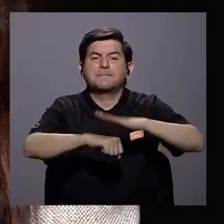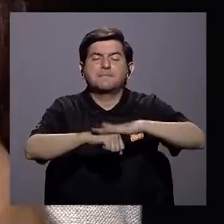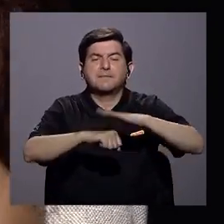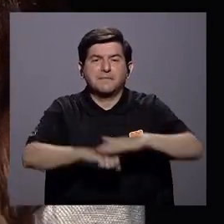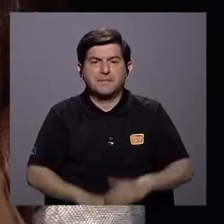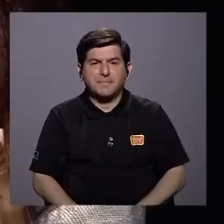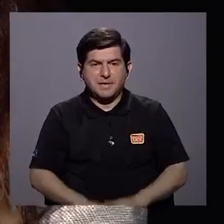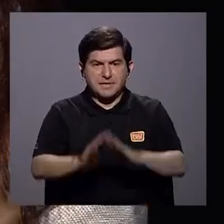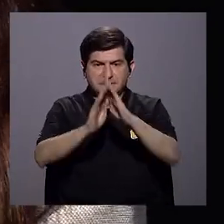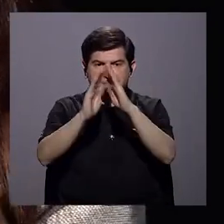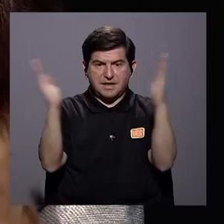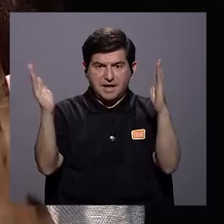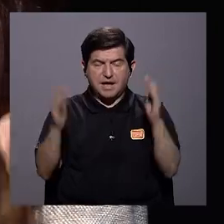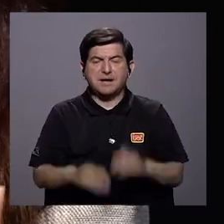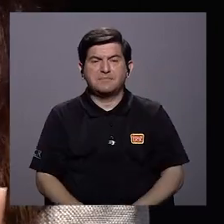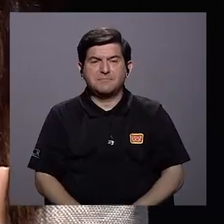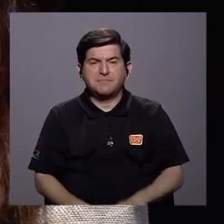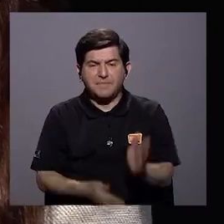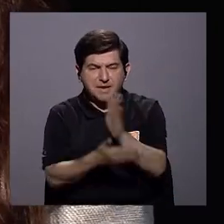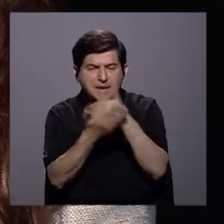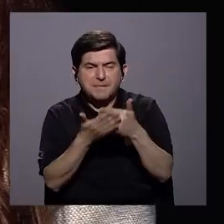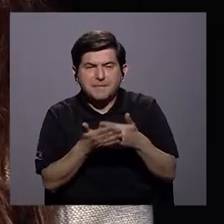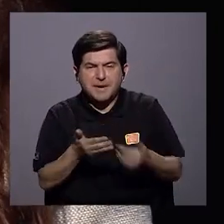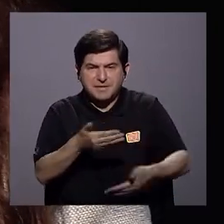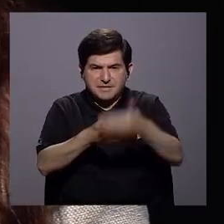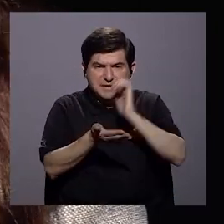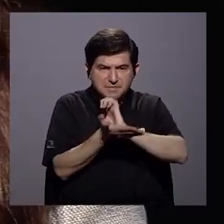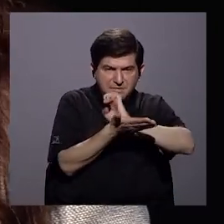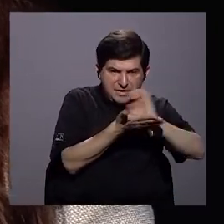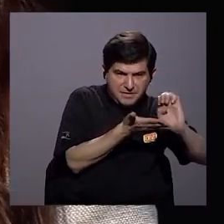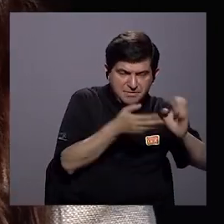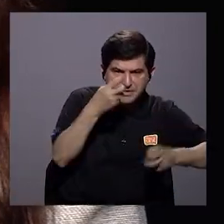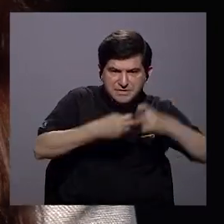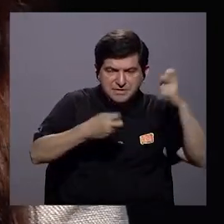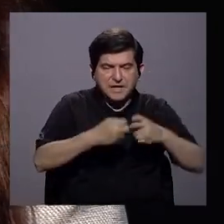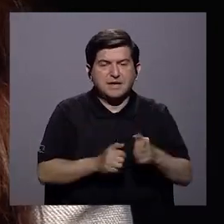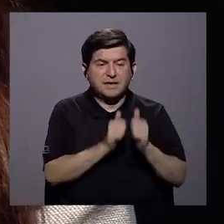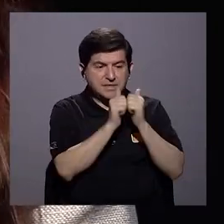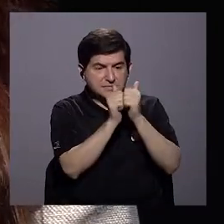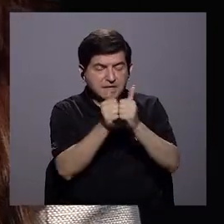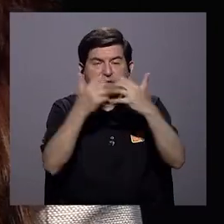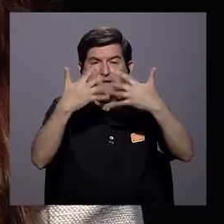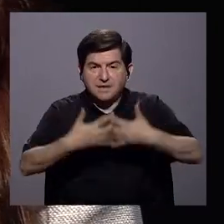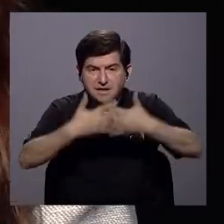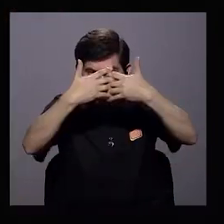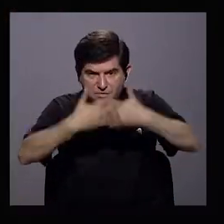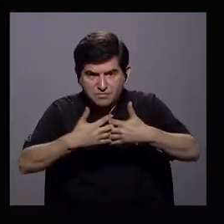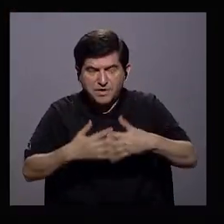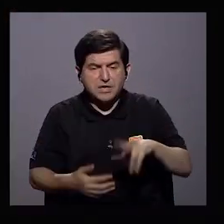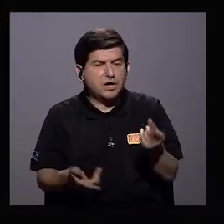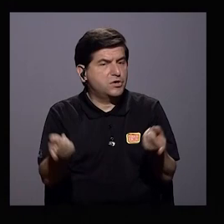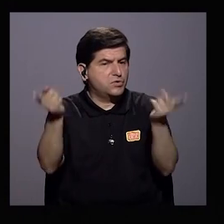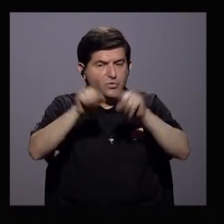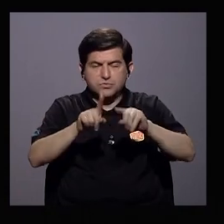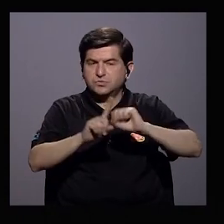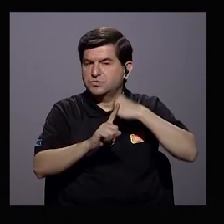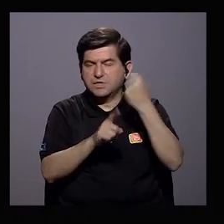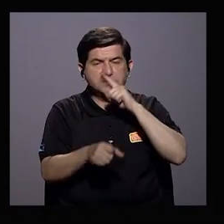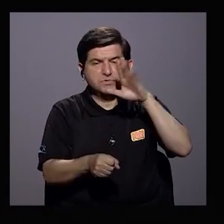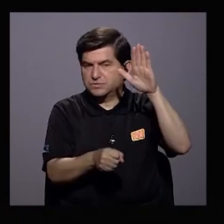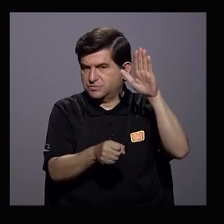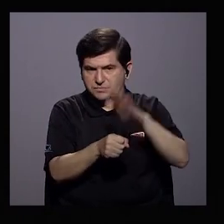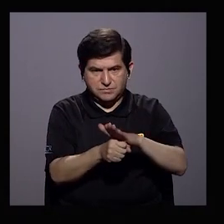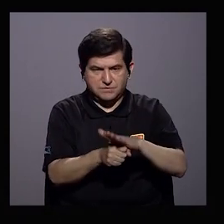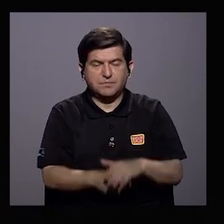desarrollar un amplio capítulo preventivo, porque lo que necesitamos es acompañar a las empresas para que no se den incumplimientos.